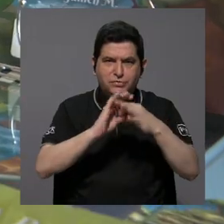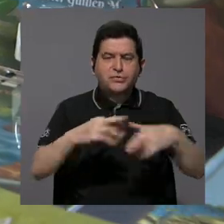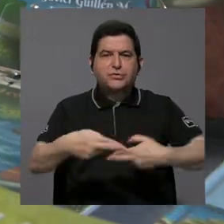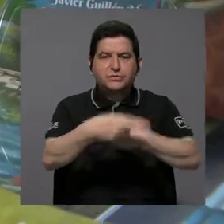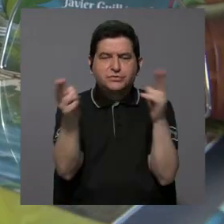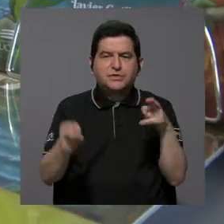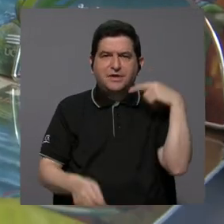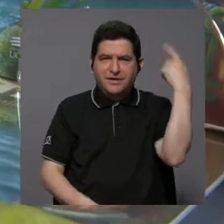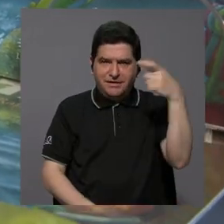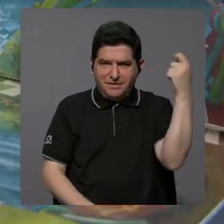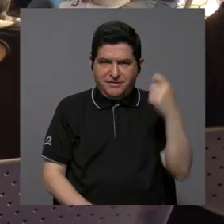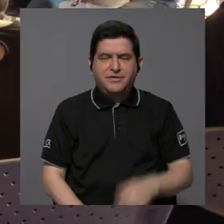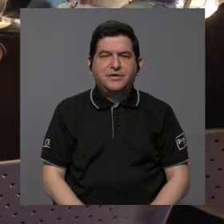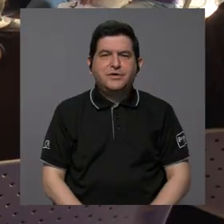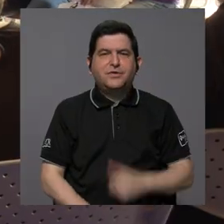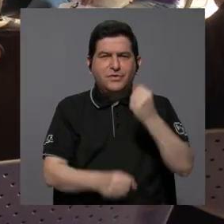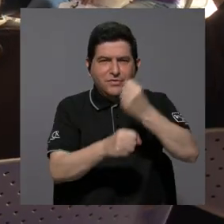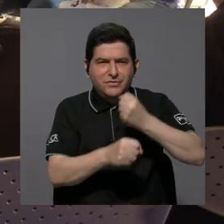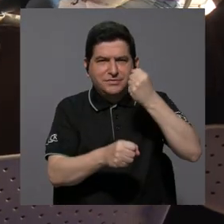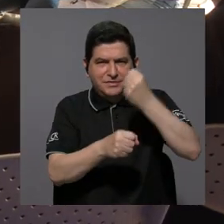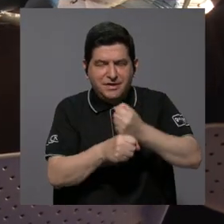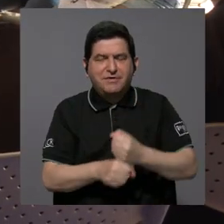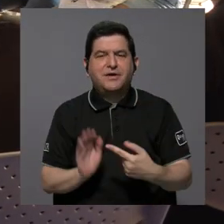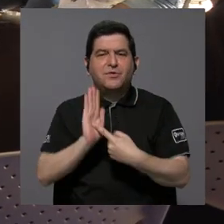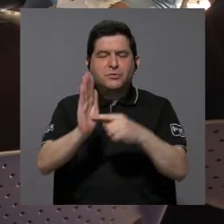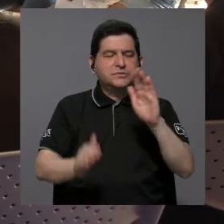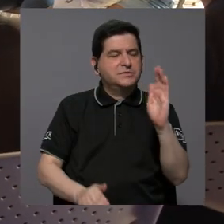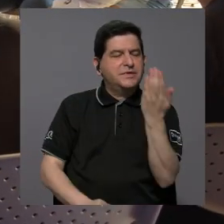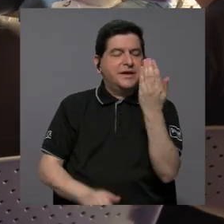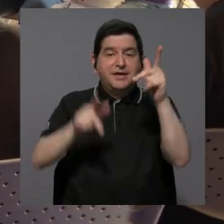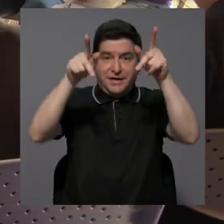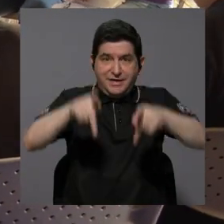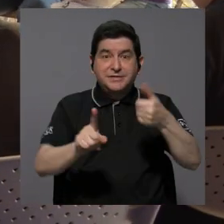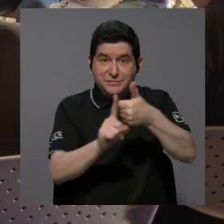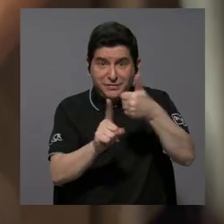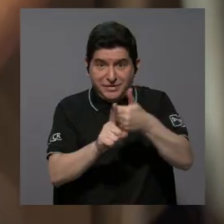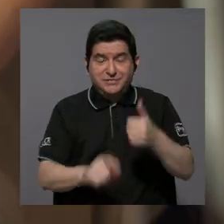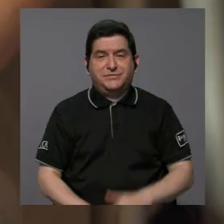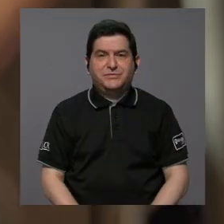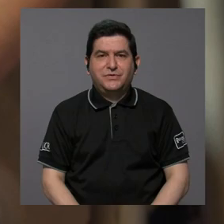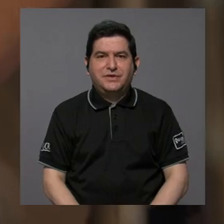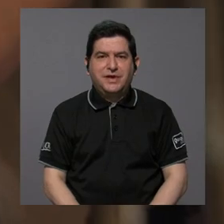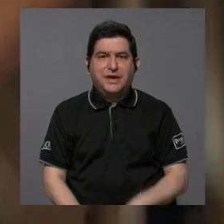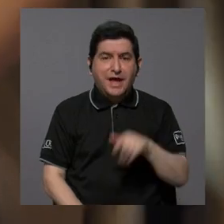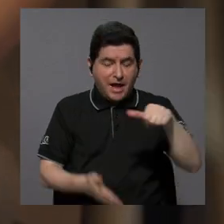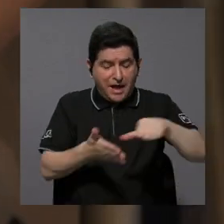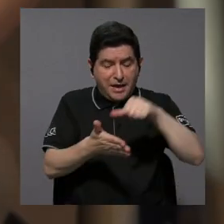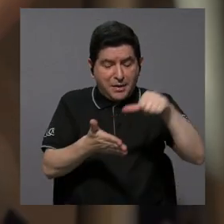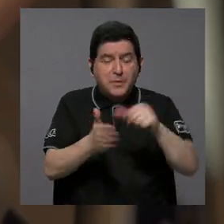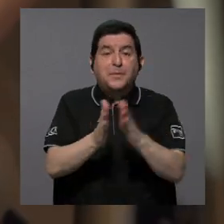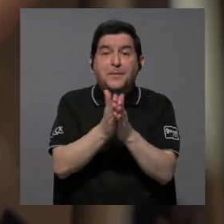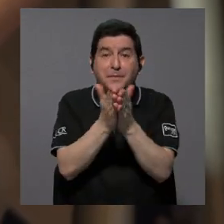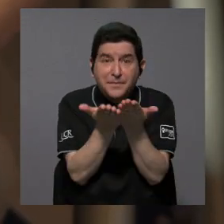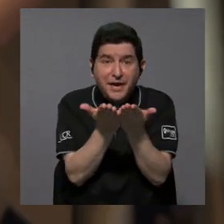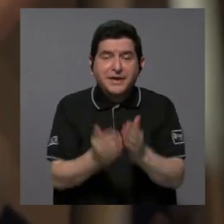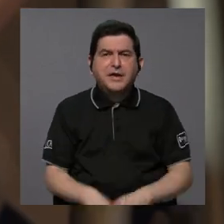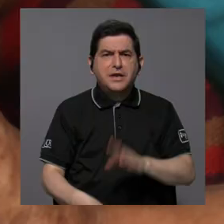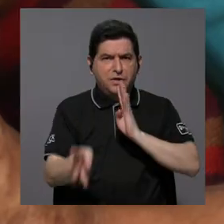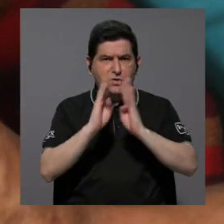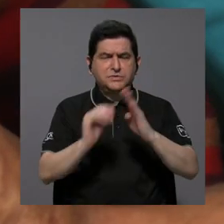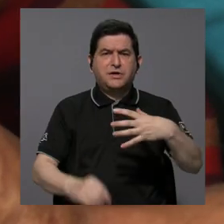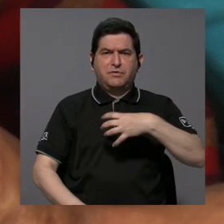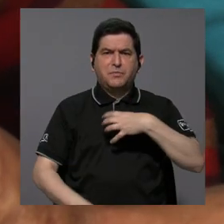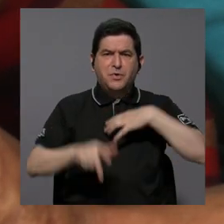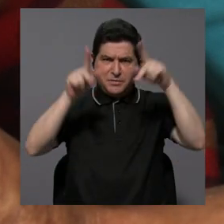Chorotega. Un esfuerzo por hacer de espejo a los visitantes y evidenciarles que en las páginas de los libros se habla de los